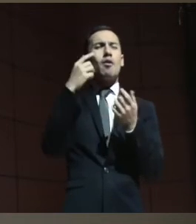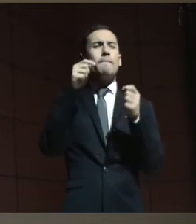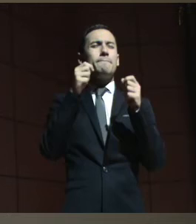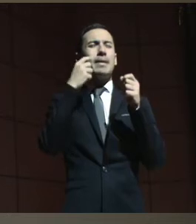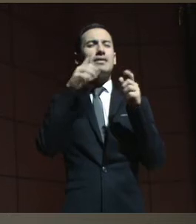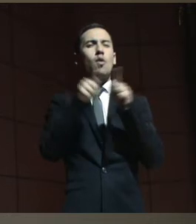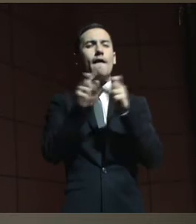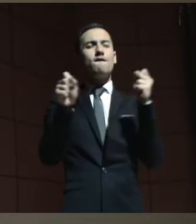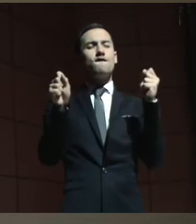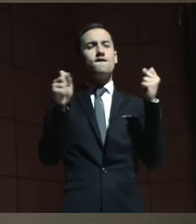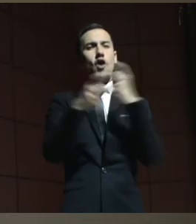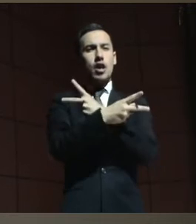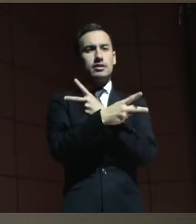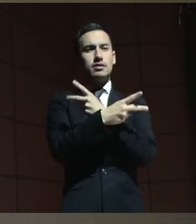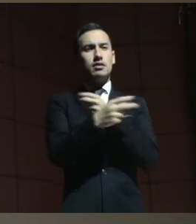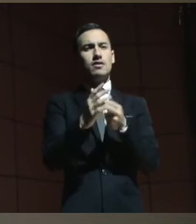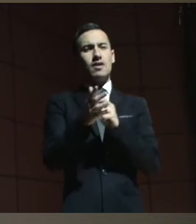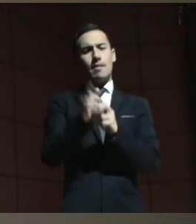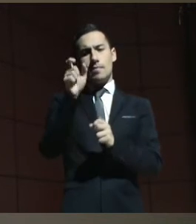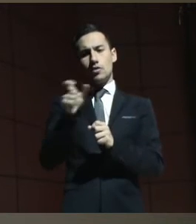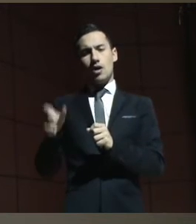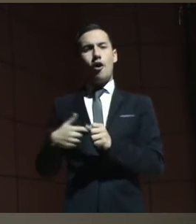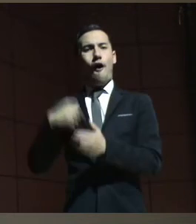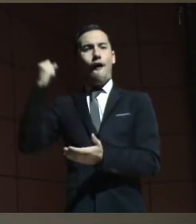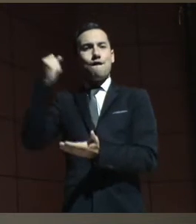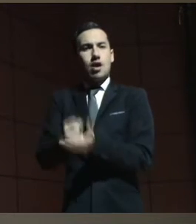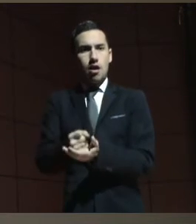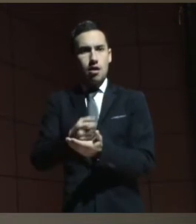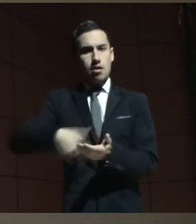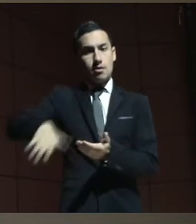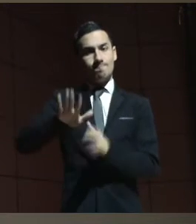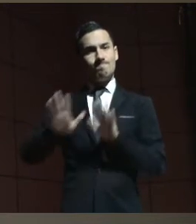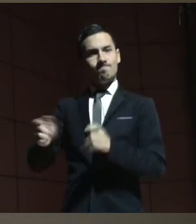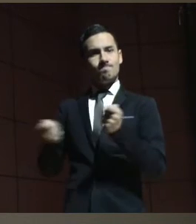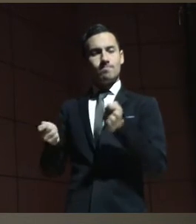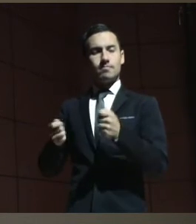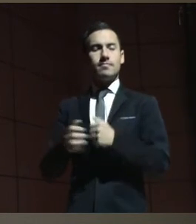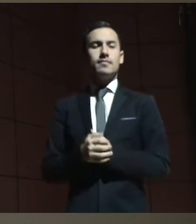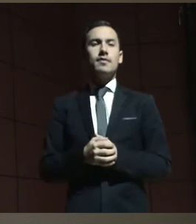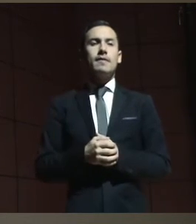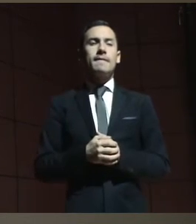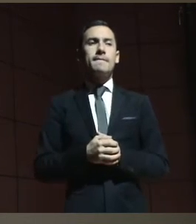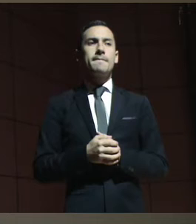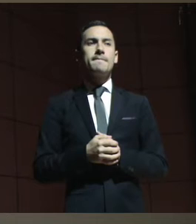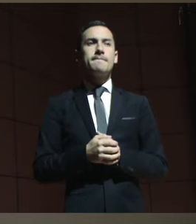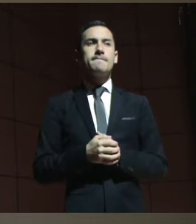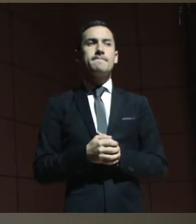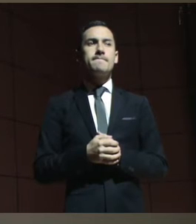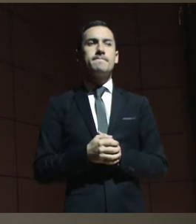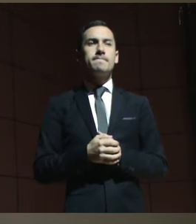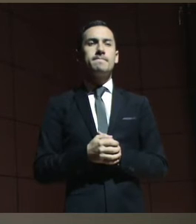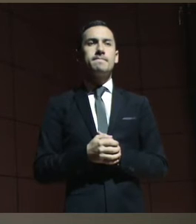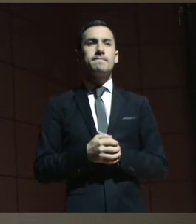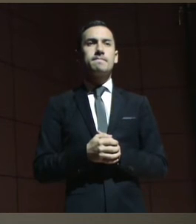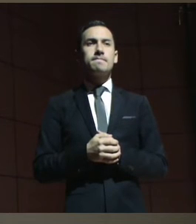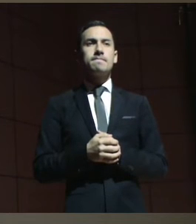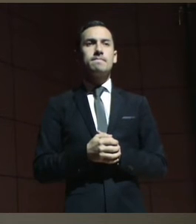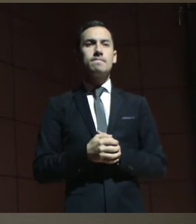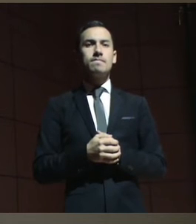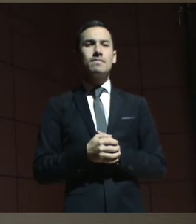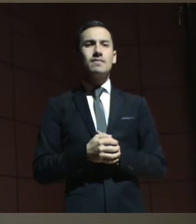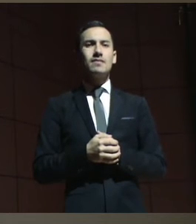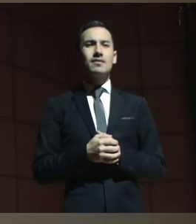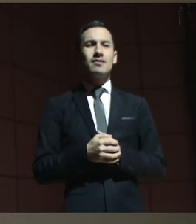con la esterilización forzada de personas. En vez de trabajar para una